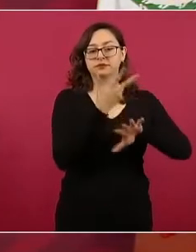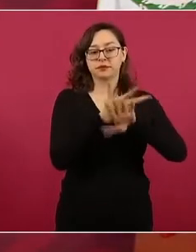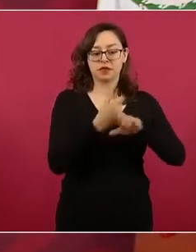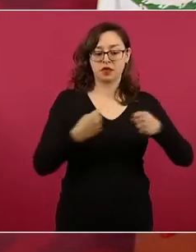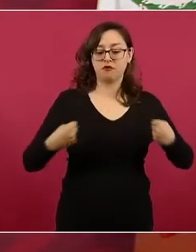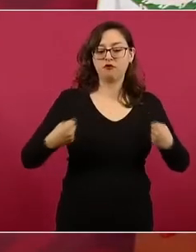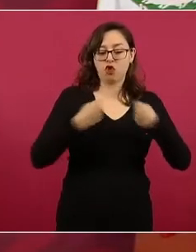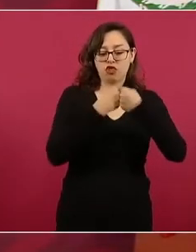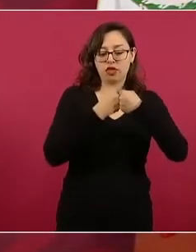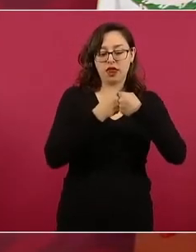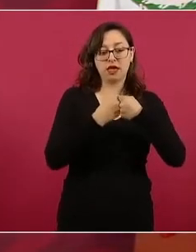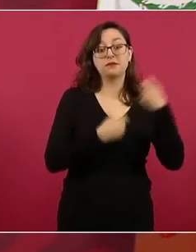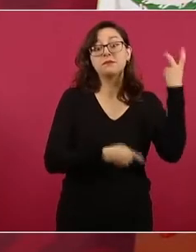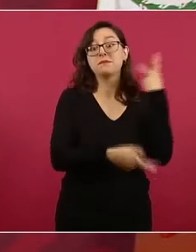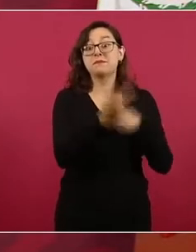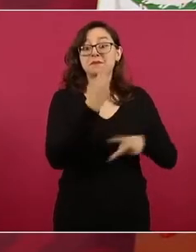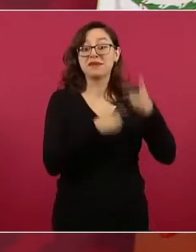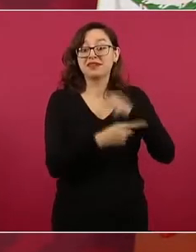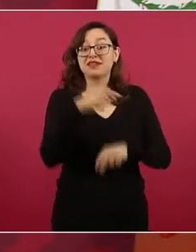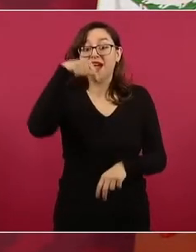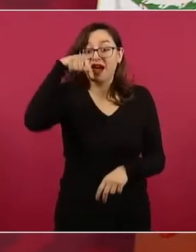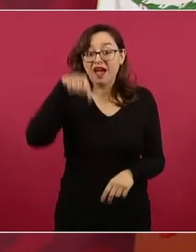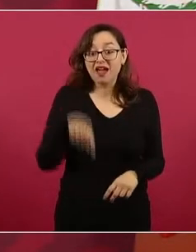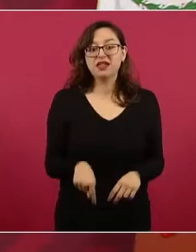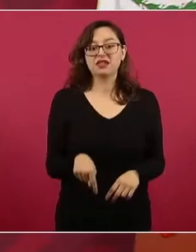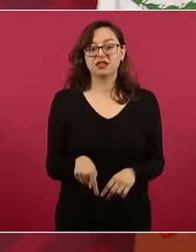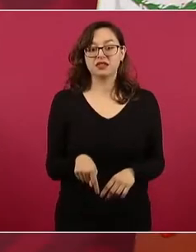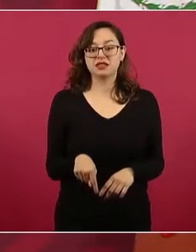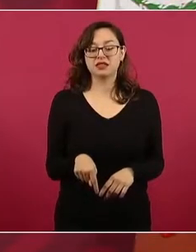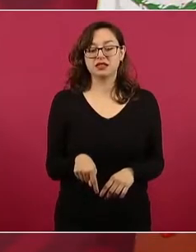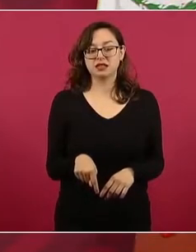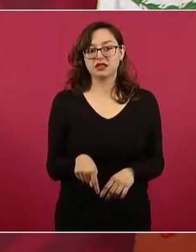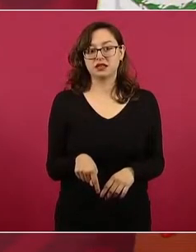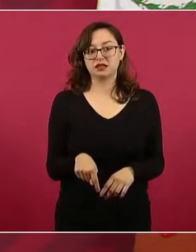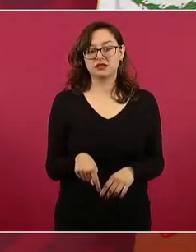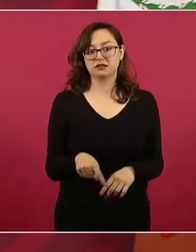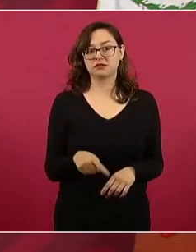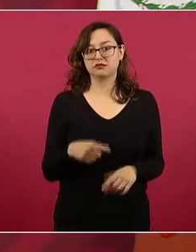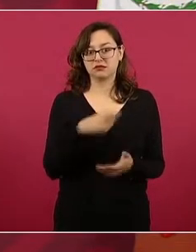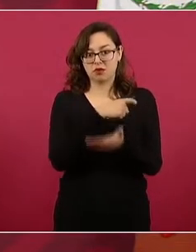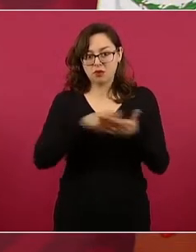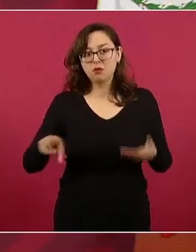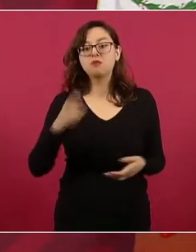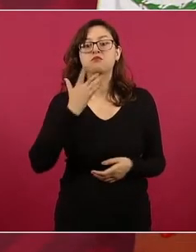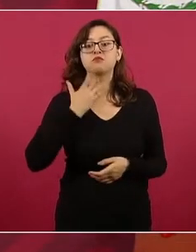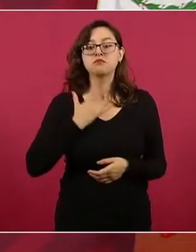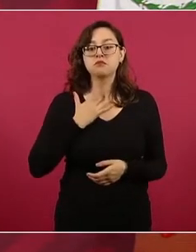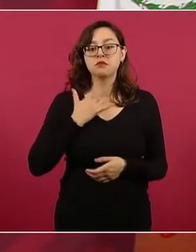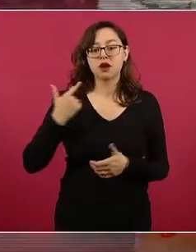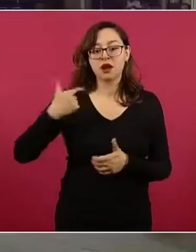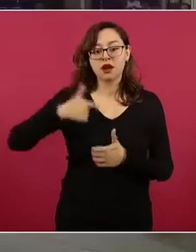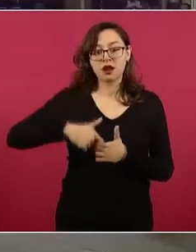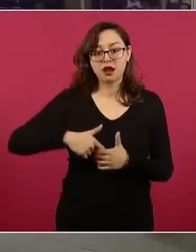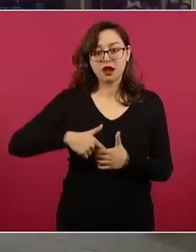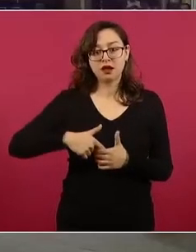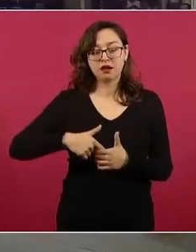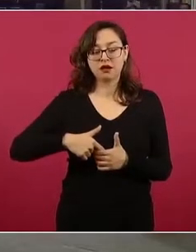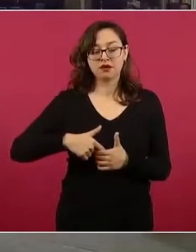a las ciudades mexicanas de la frontera y